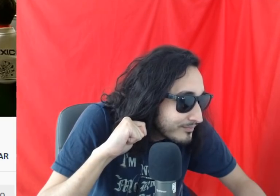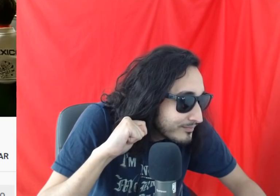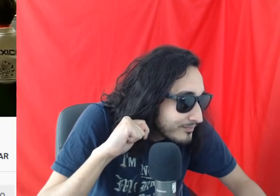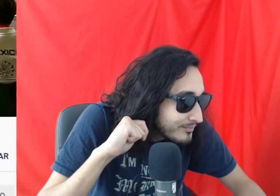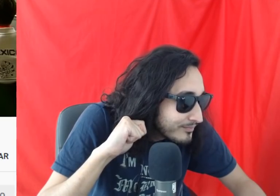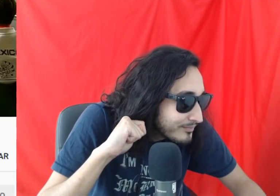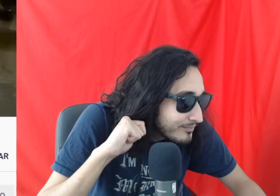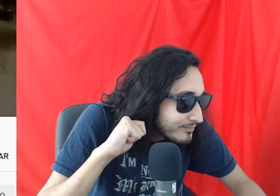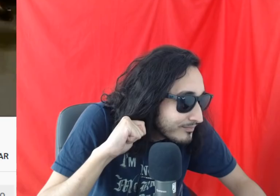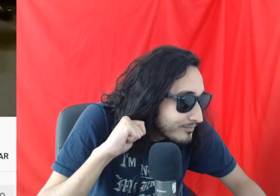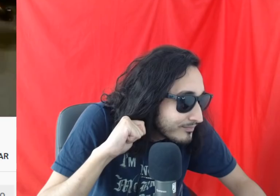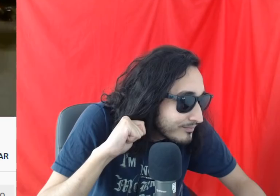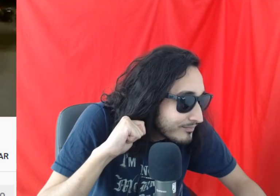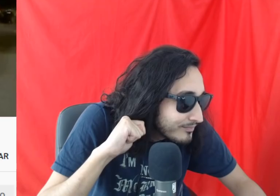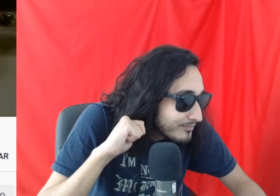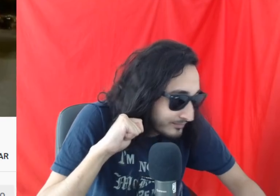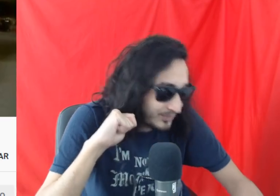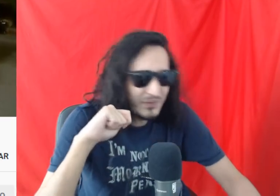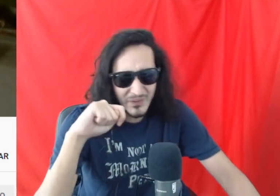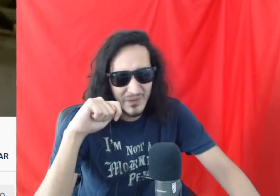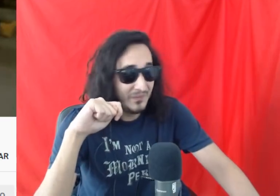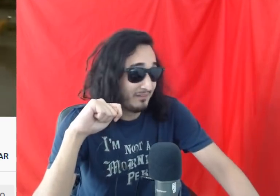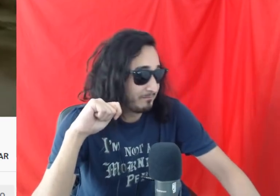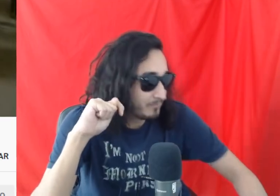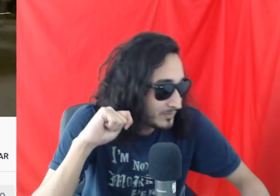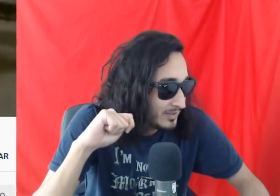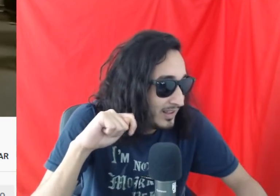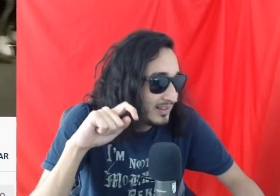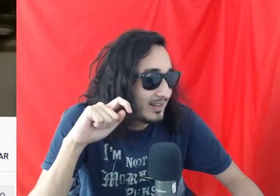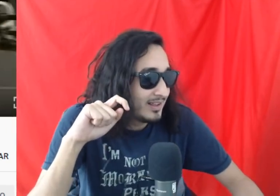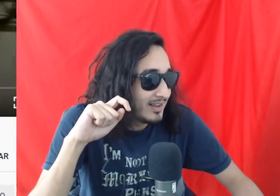Ahora pedimos a Aremi Fuentes Zavala. ¡Aplausos!